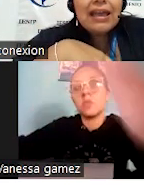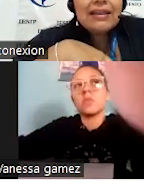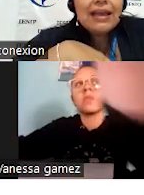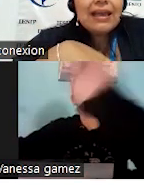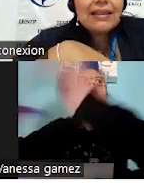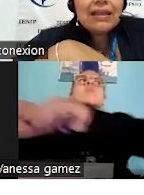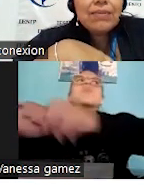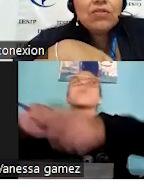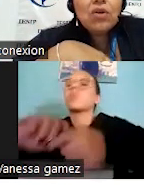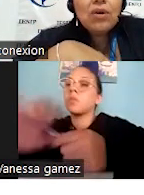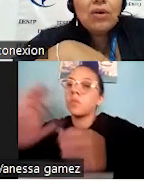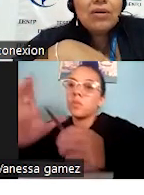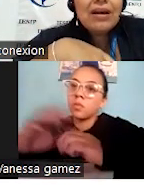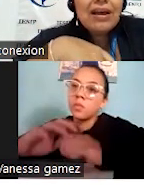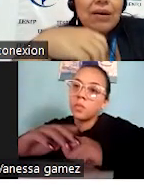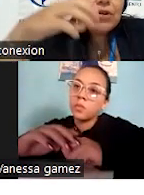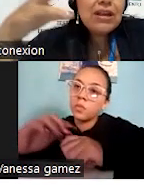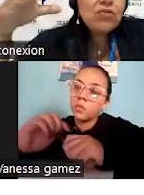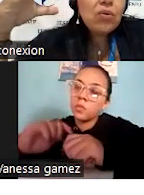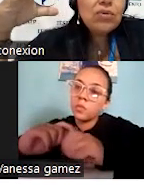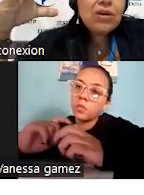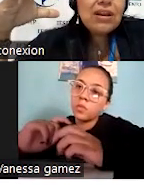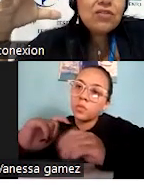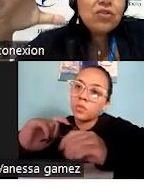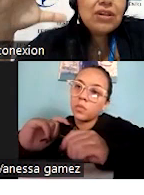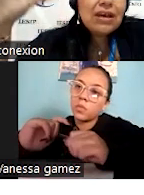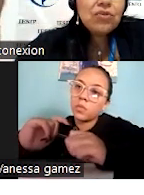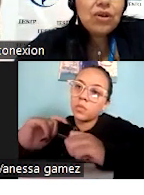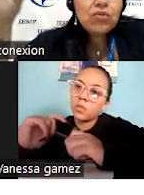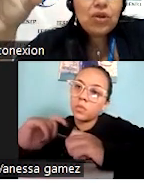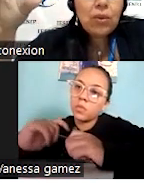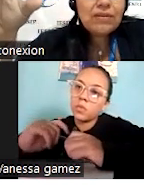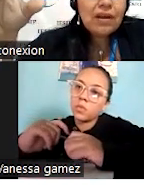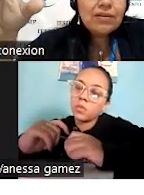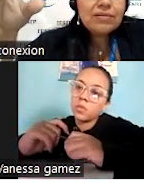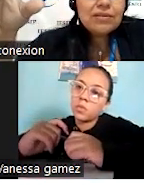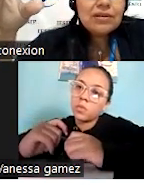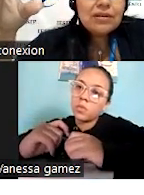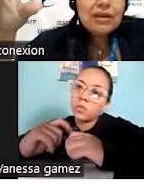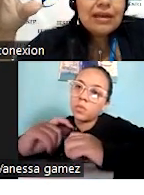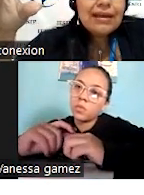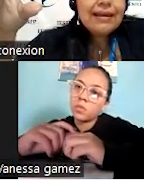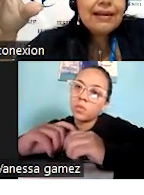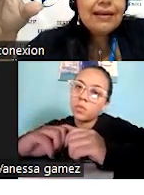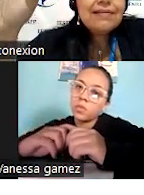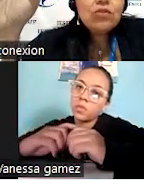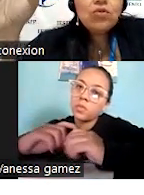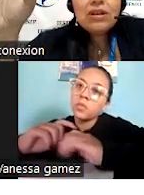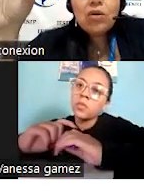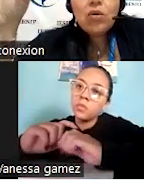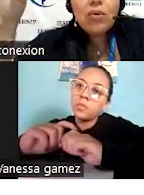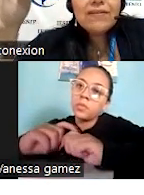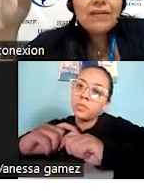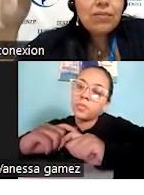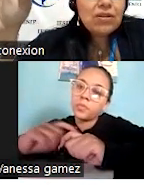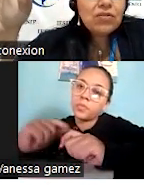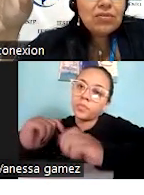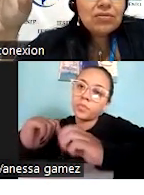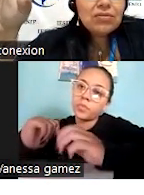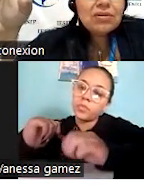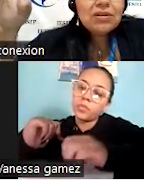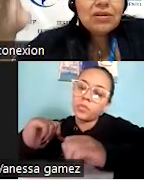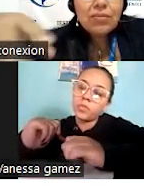el servicio, porque esto es una relación de causa-consecuencia. Si tú tienes un buen